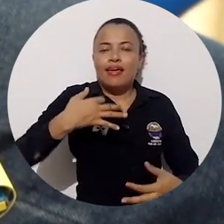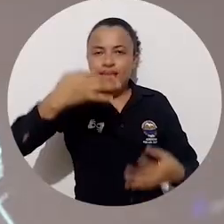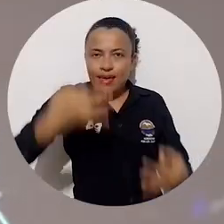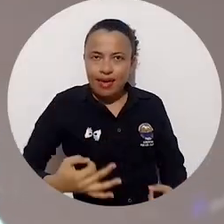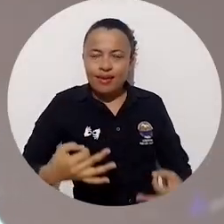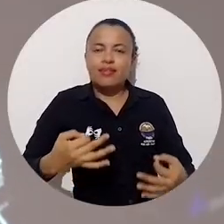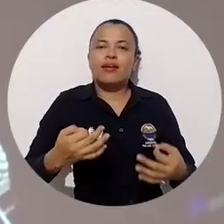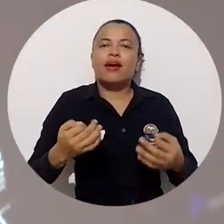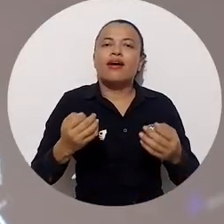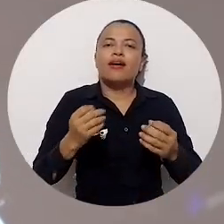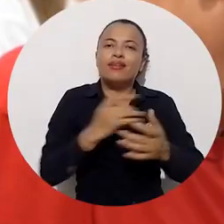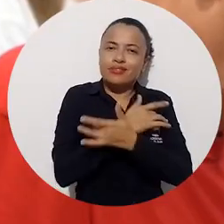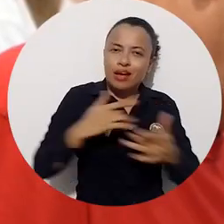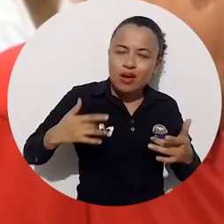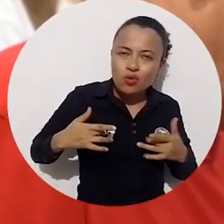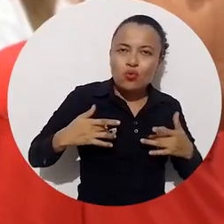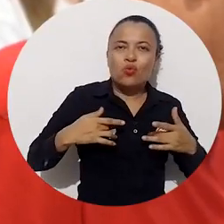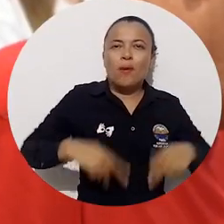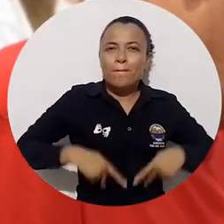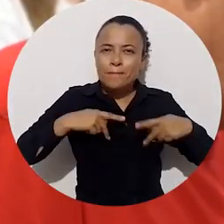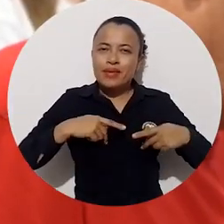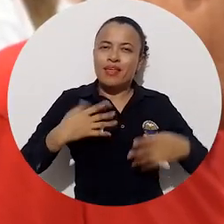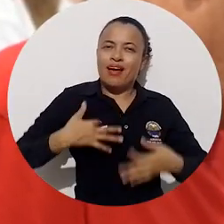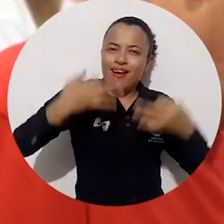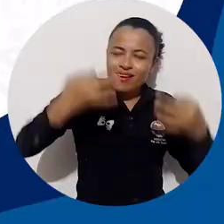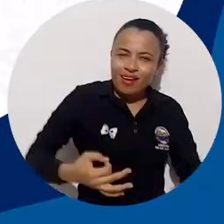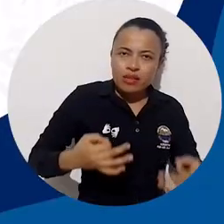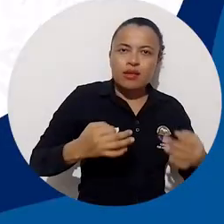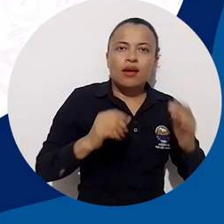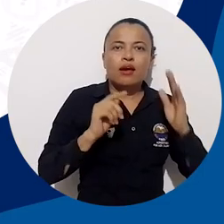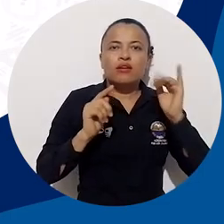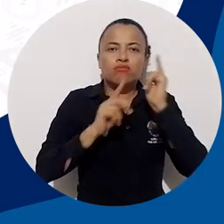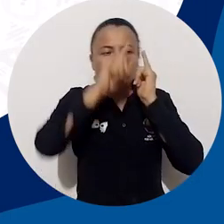Nacional de Ética, Bioética e Integridad Científica.